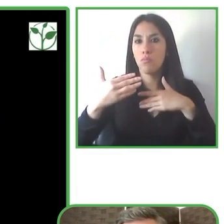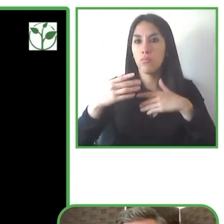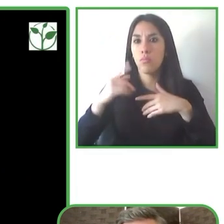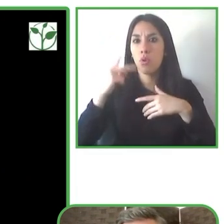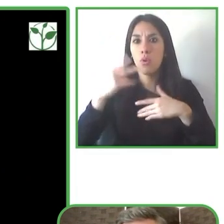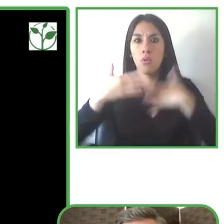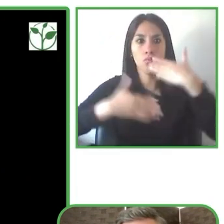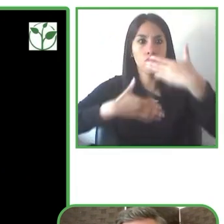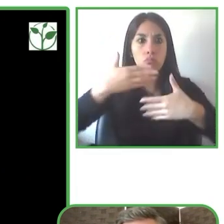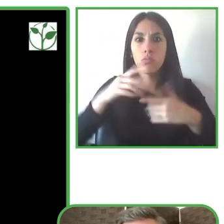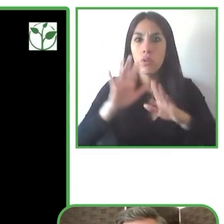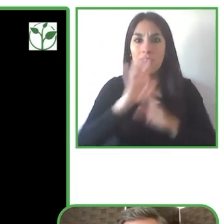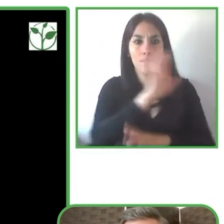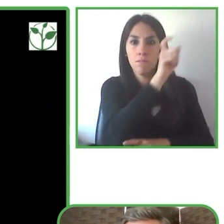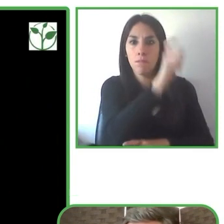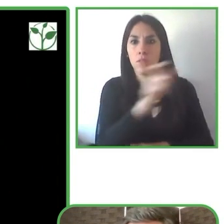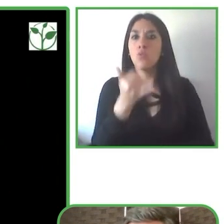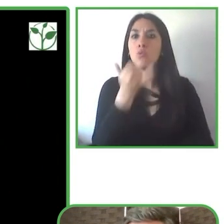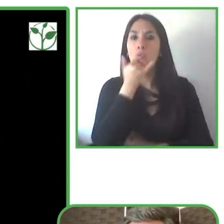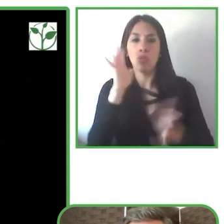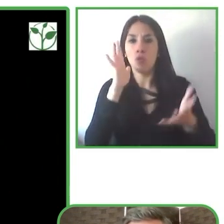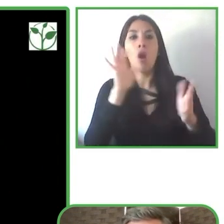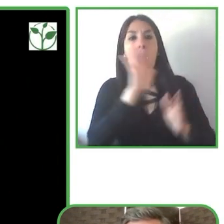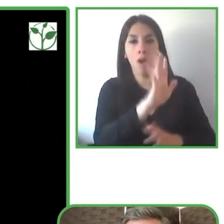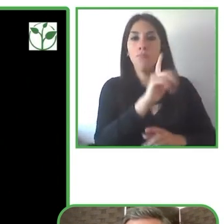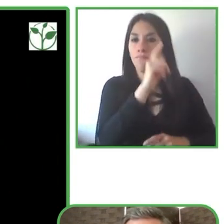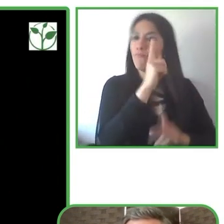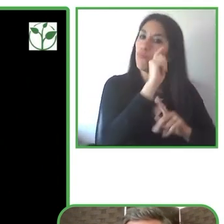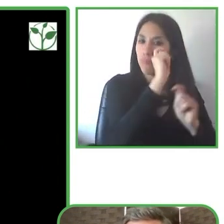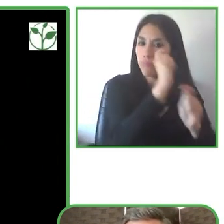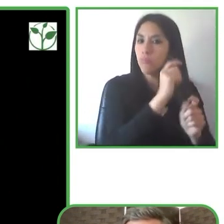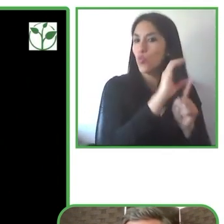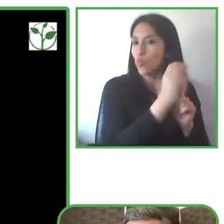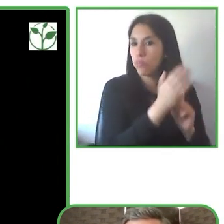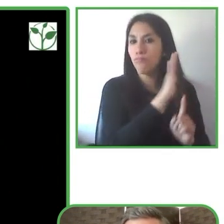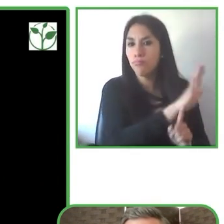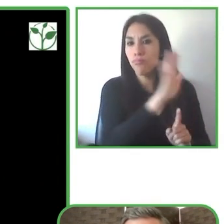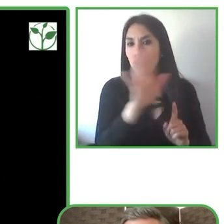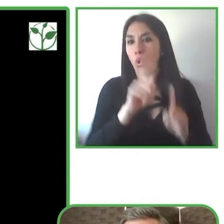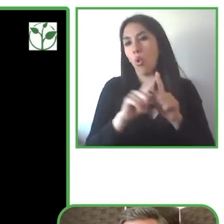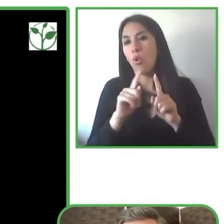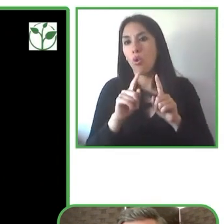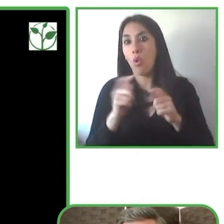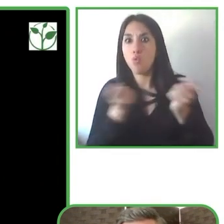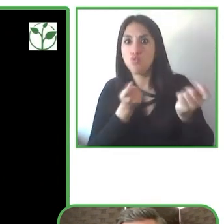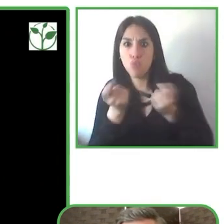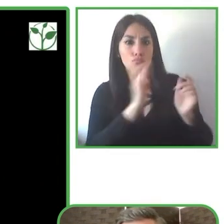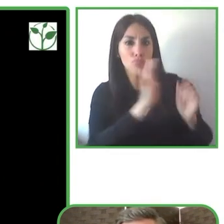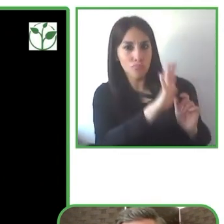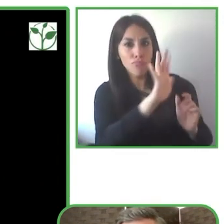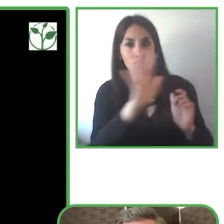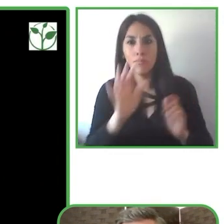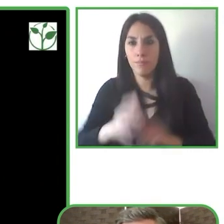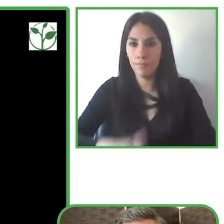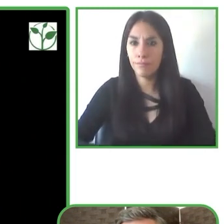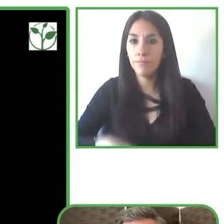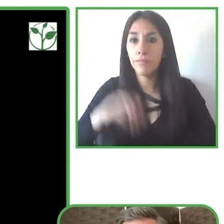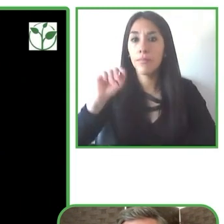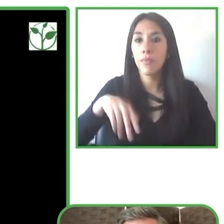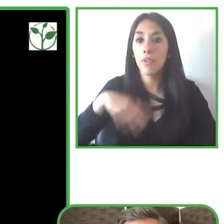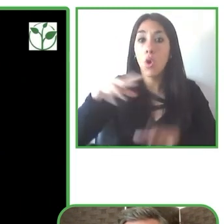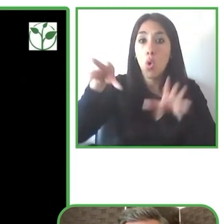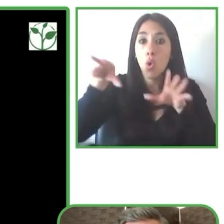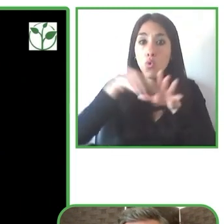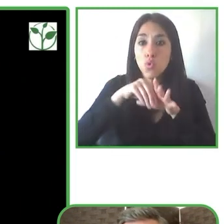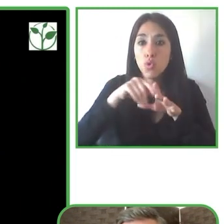trabajo como los negocios consideran la discapacidad y la inclusión en su lugar de trabajo también tenemos los clientes como las